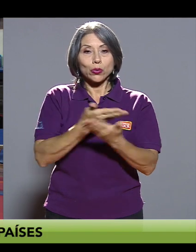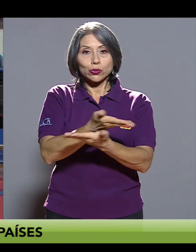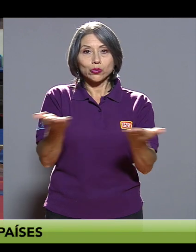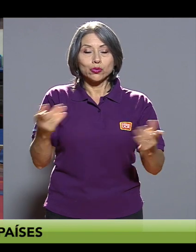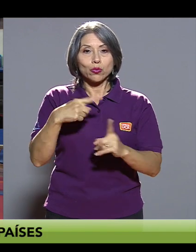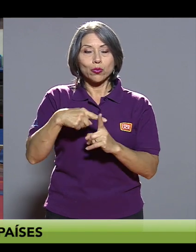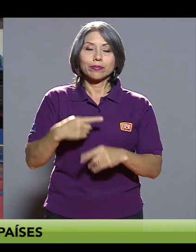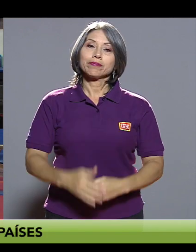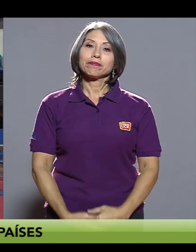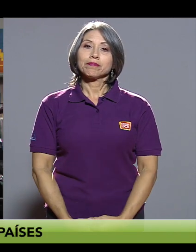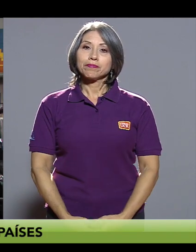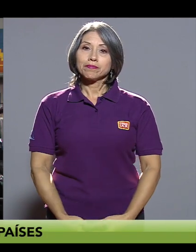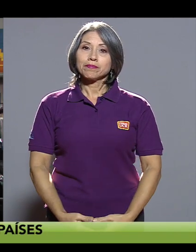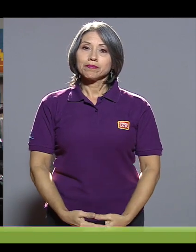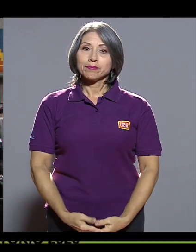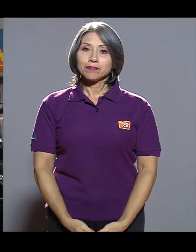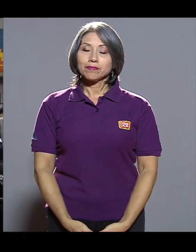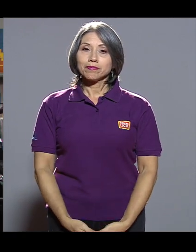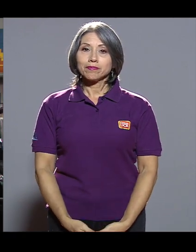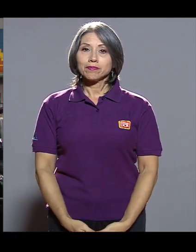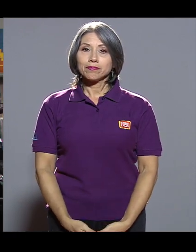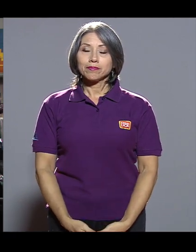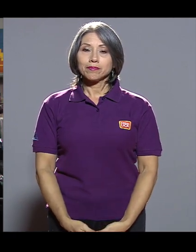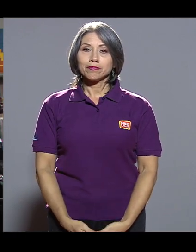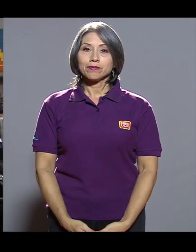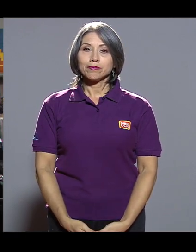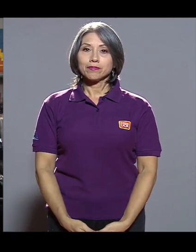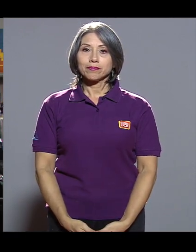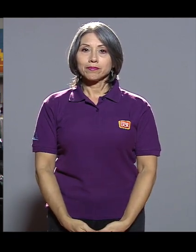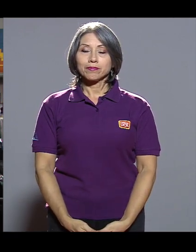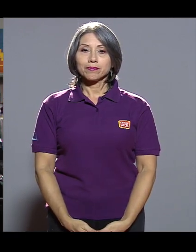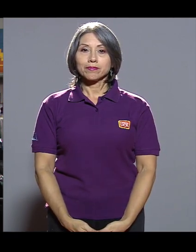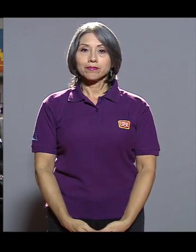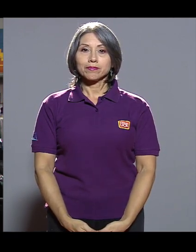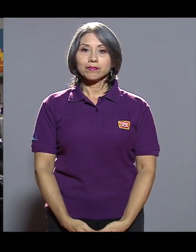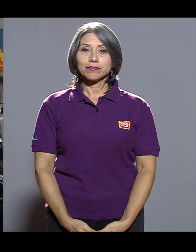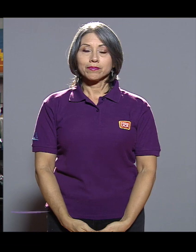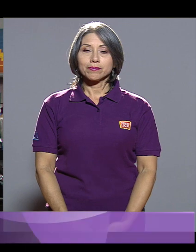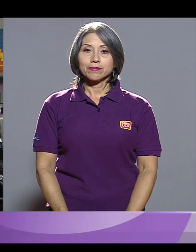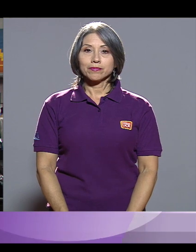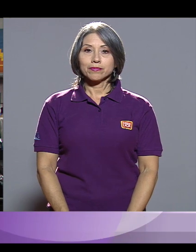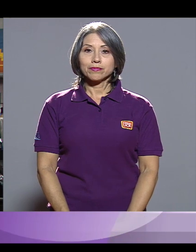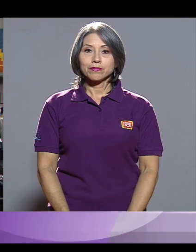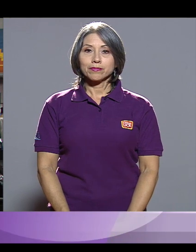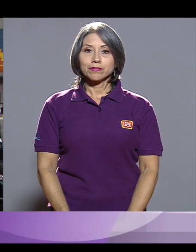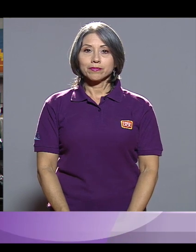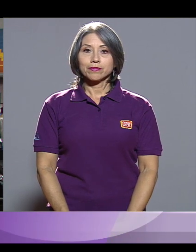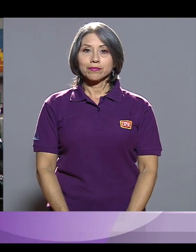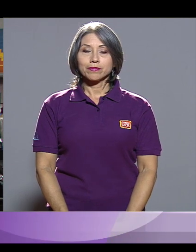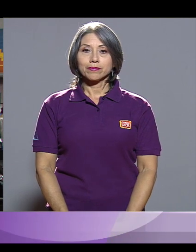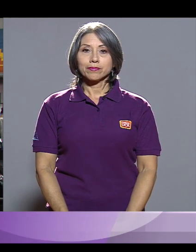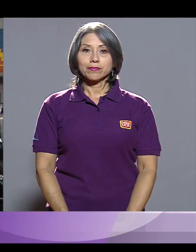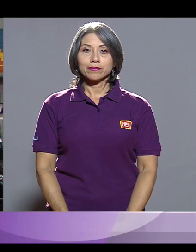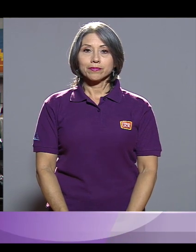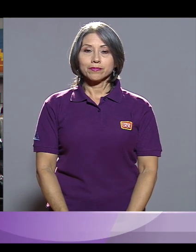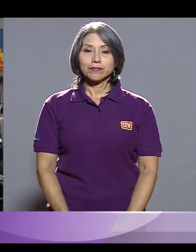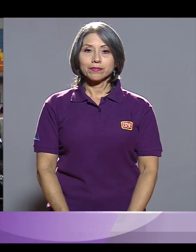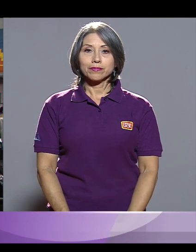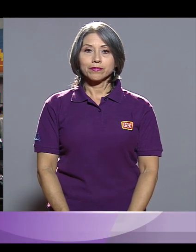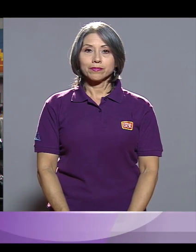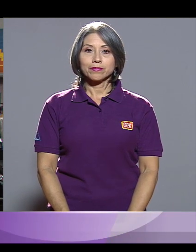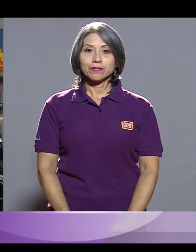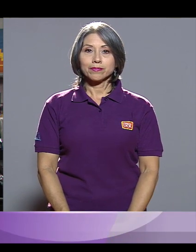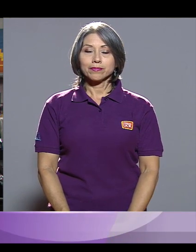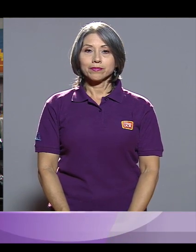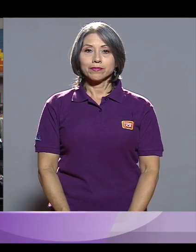Creo que el hecho de que estemos cada vez más próximos de Tóquio en 2020 hace que los atletas de Europa tengan que salir